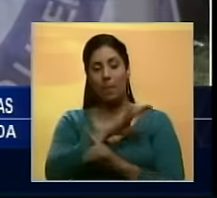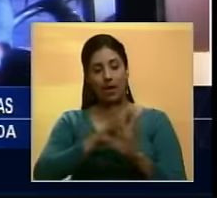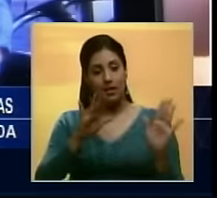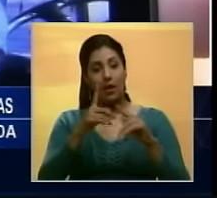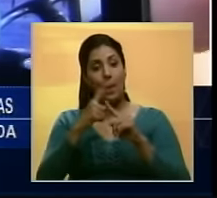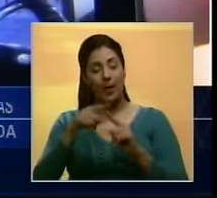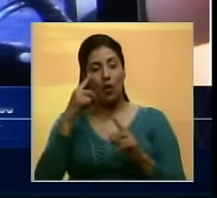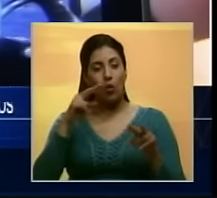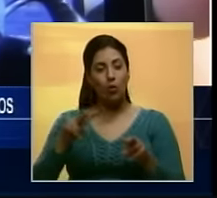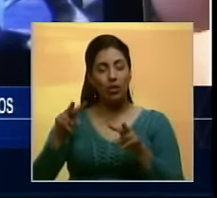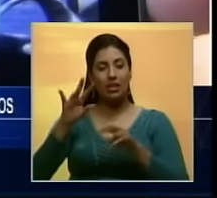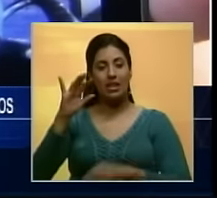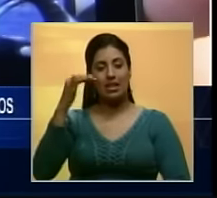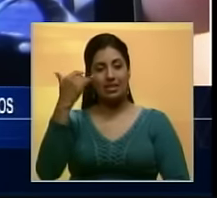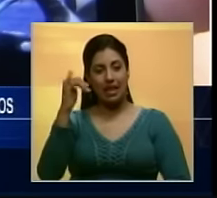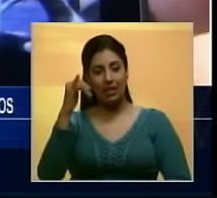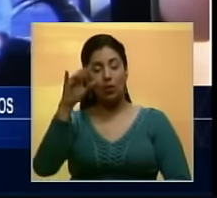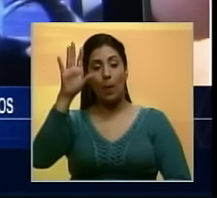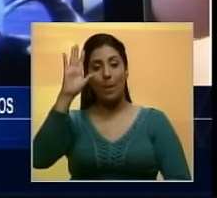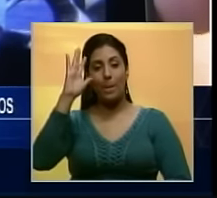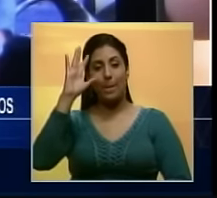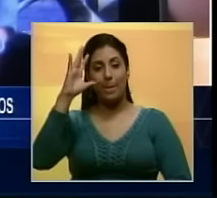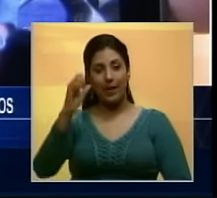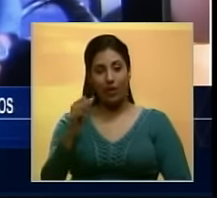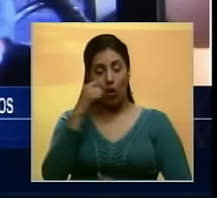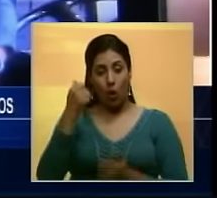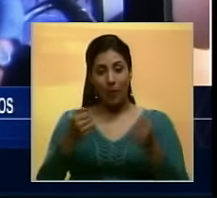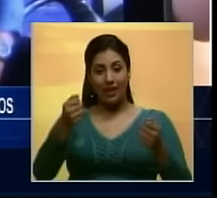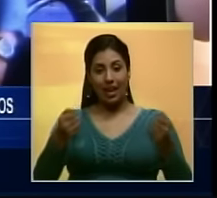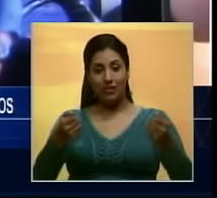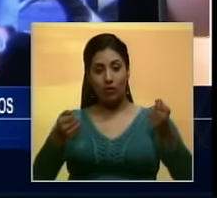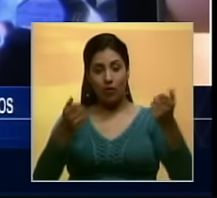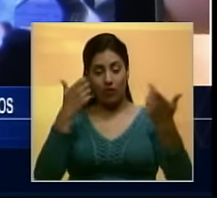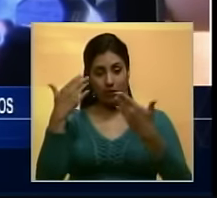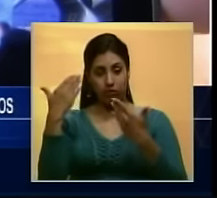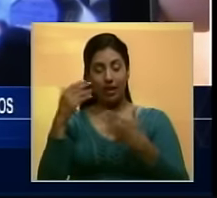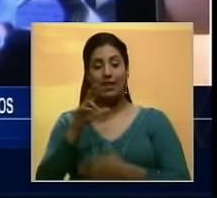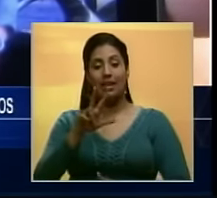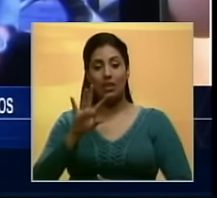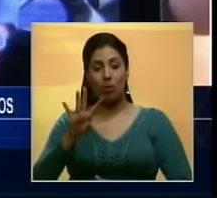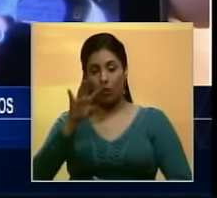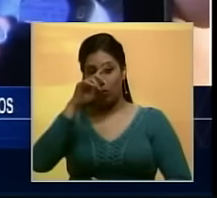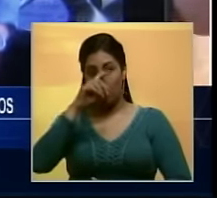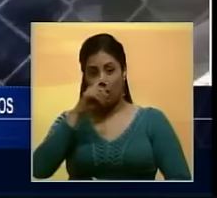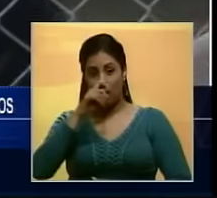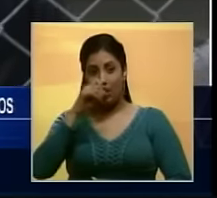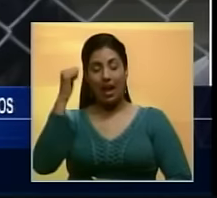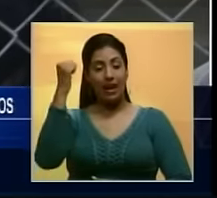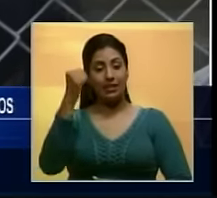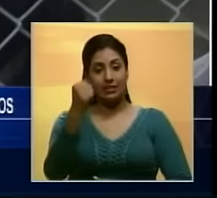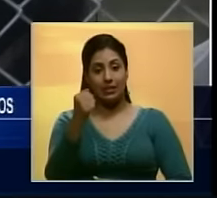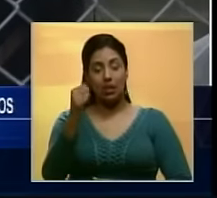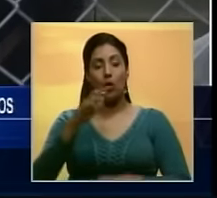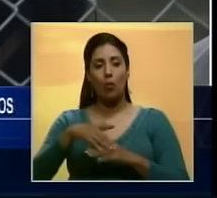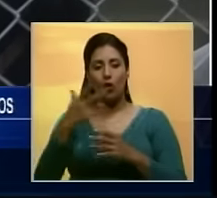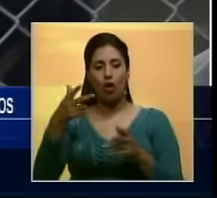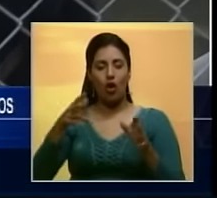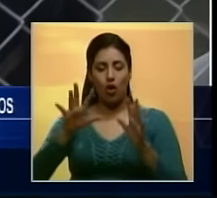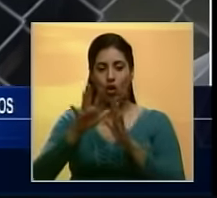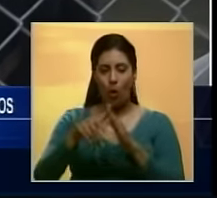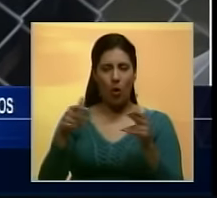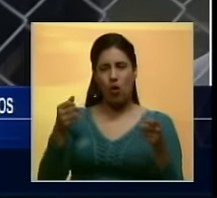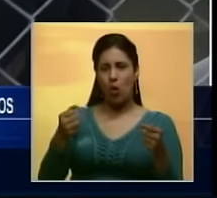mirador de El Llanito, en Petare, el transportista Alexander Paredes, de 34 años, fue asesinado tras oponer